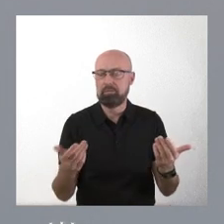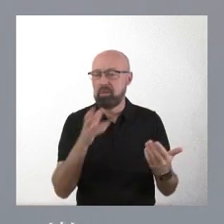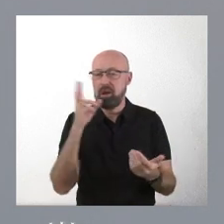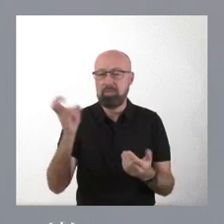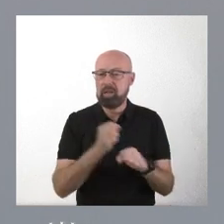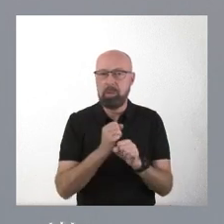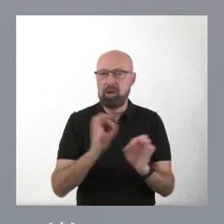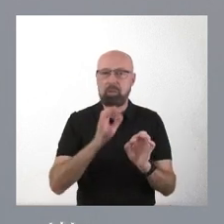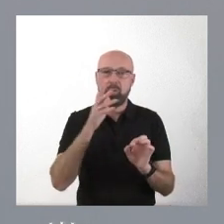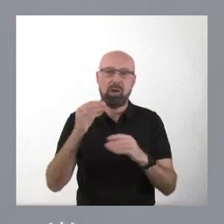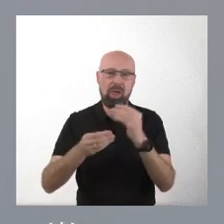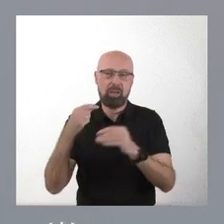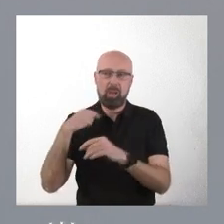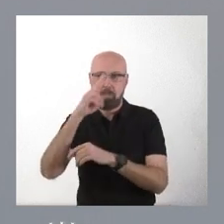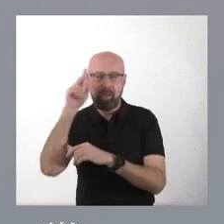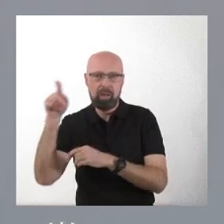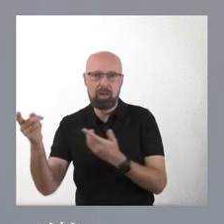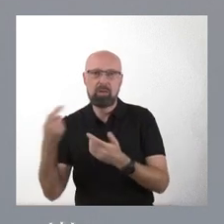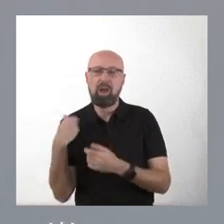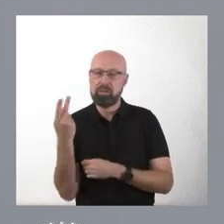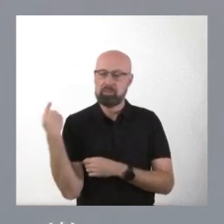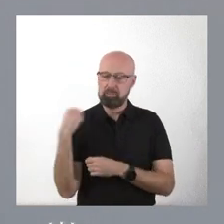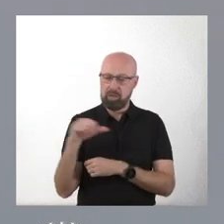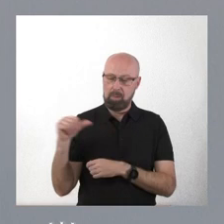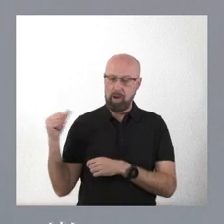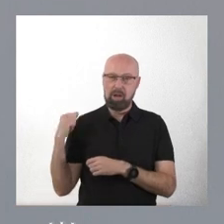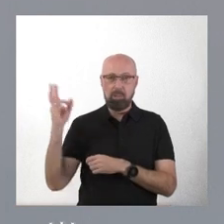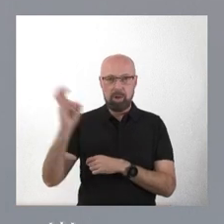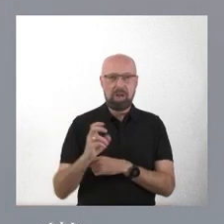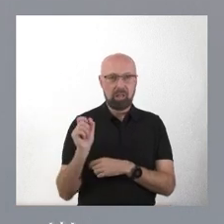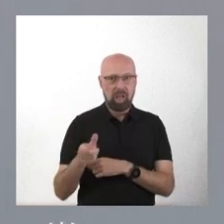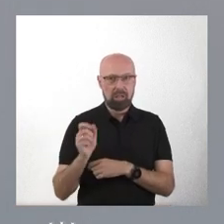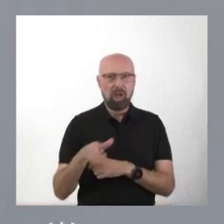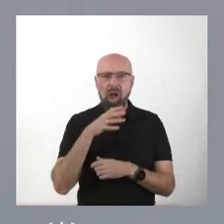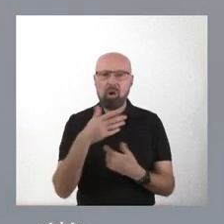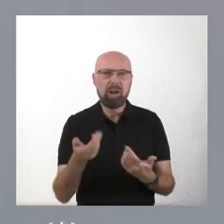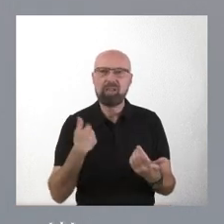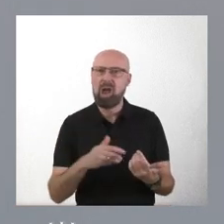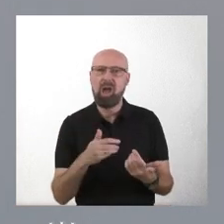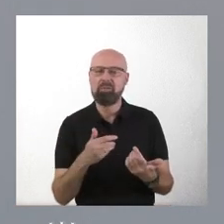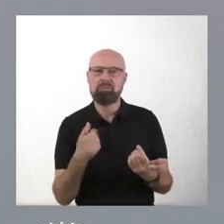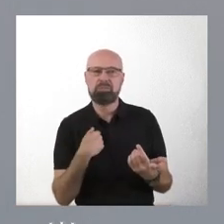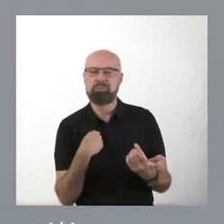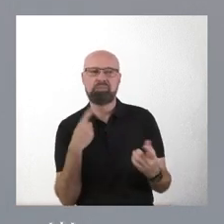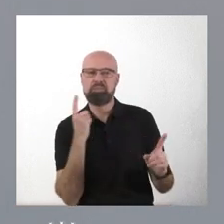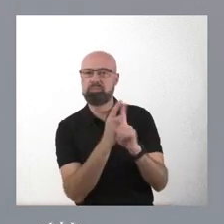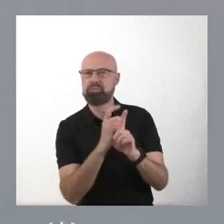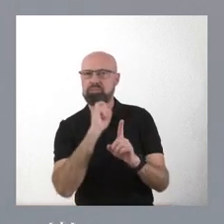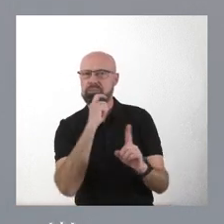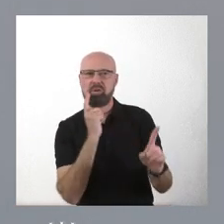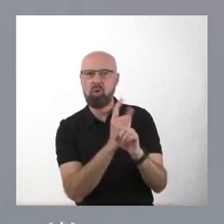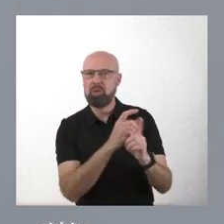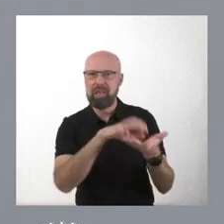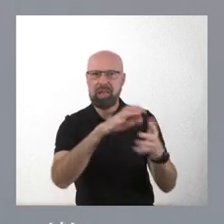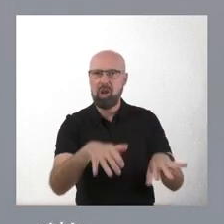unas semanas venían con cierta frecuencia ya directamente el desprecio hacia Castilla y León se hace desde Madrid.